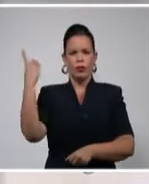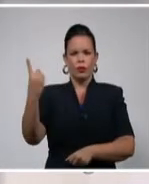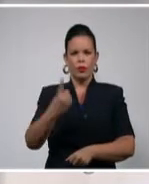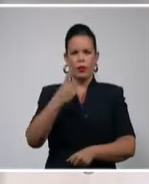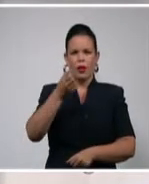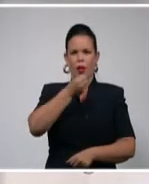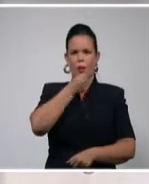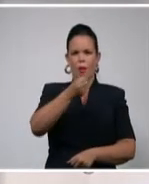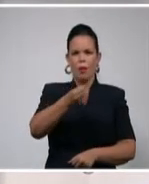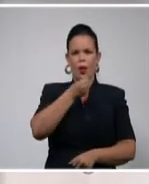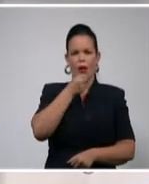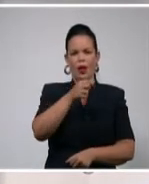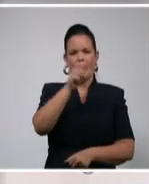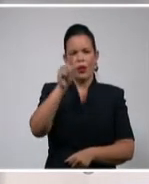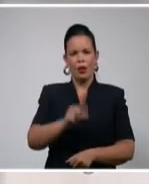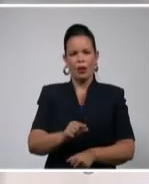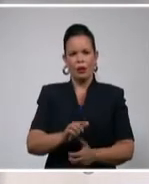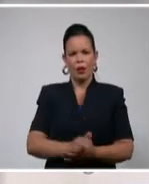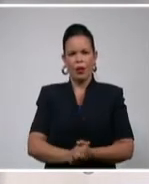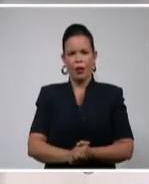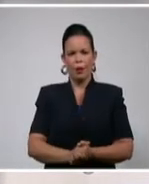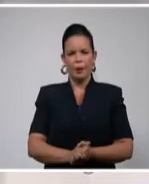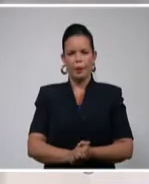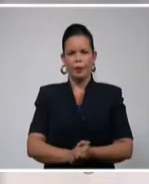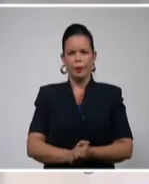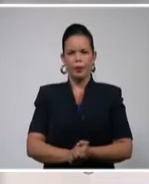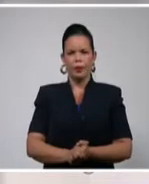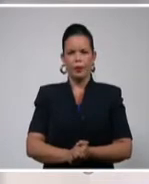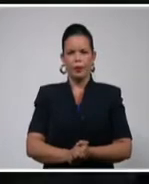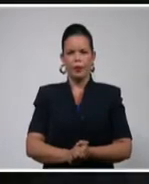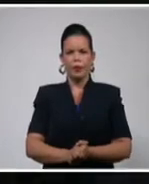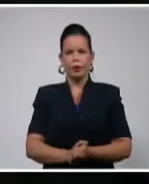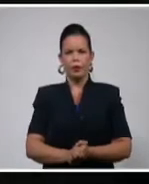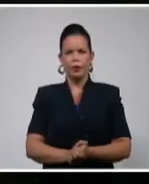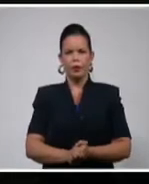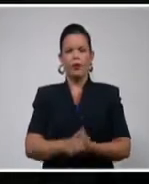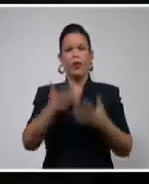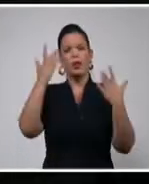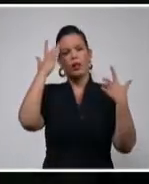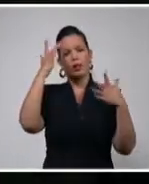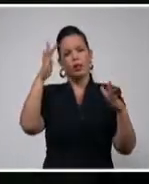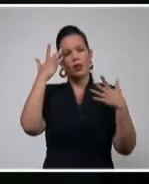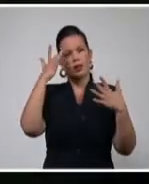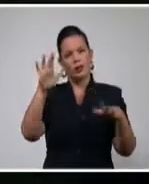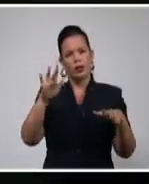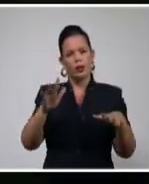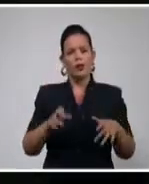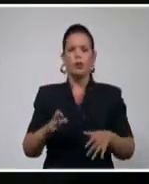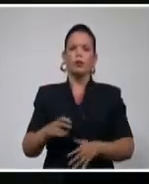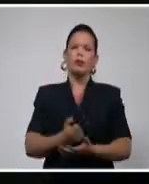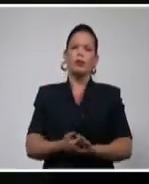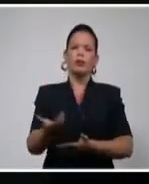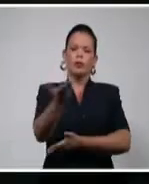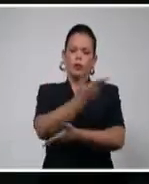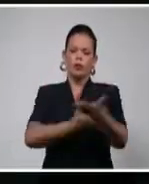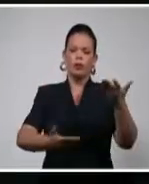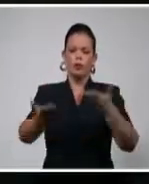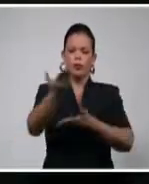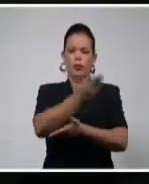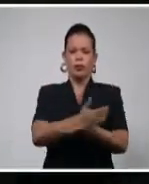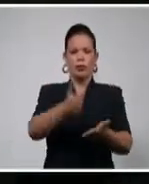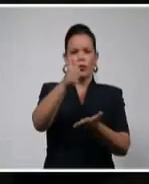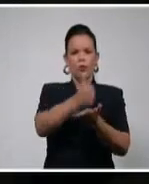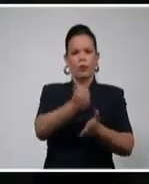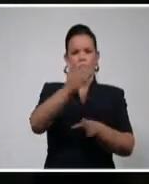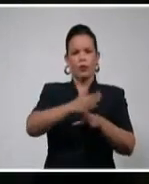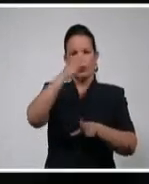2021 al periodista y crítico Reinaldo Sedeño Pineda. Celebrado en la sede del gobierno provincial de Santiago de Cuba, el acto de entrega